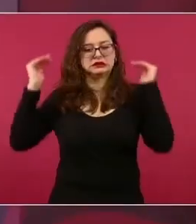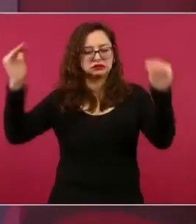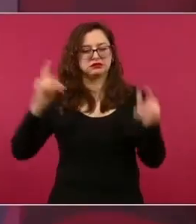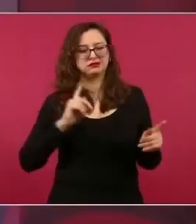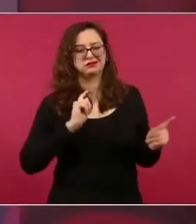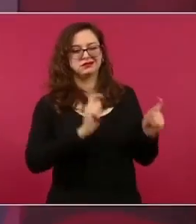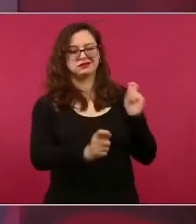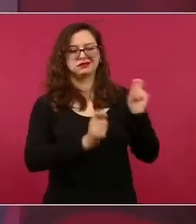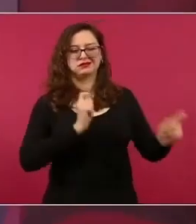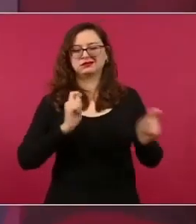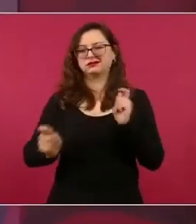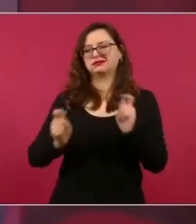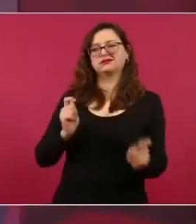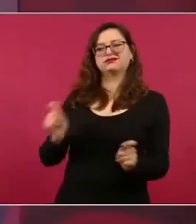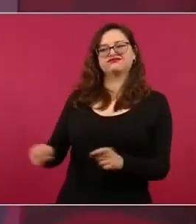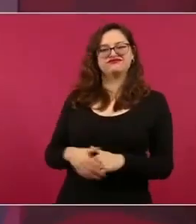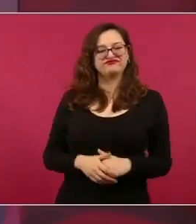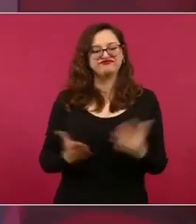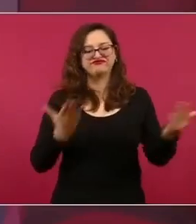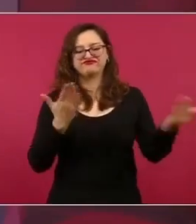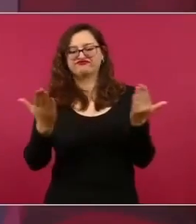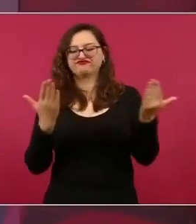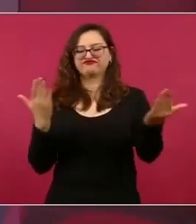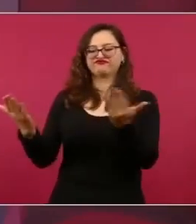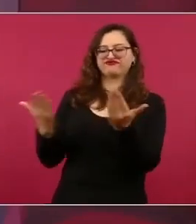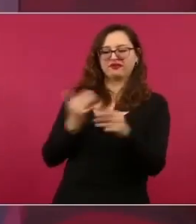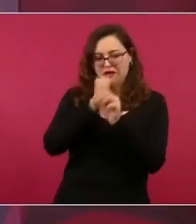informar informar informar informar